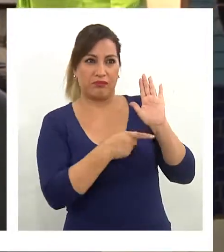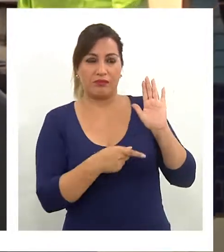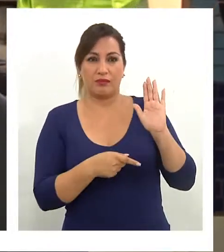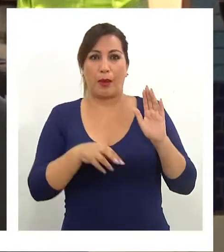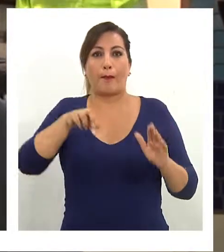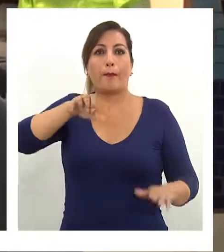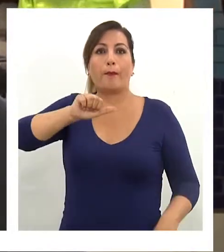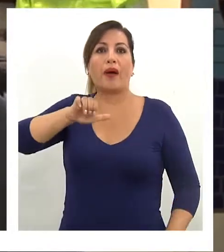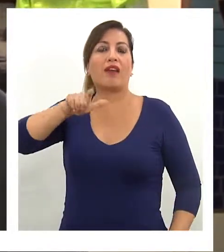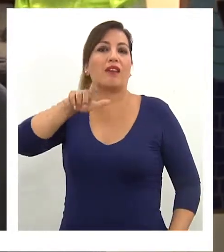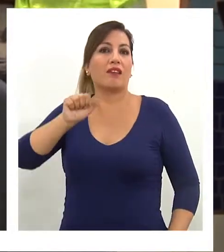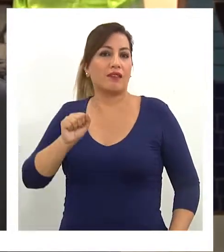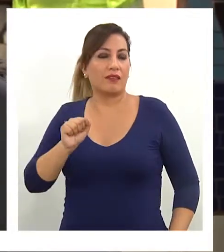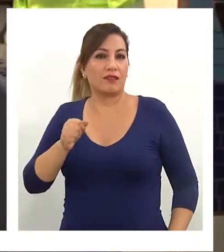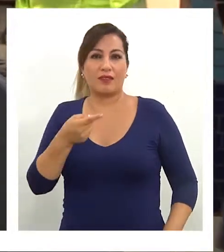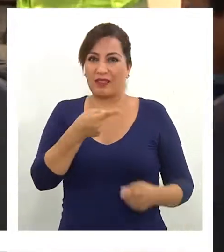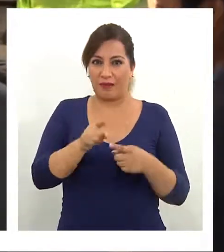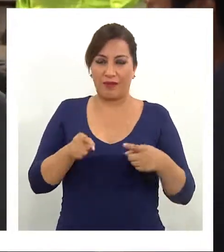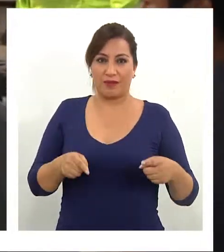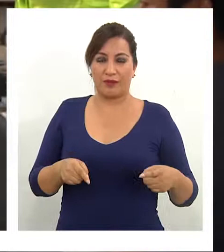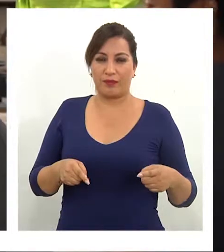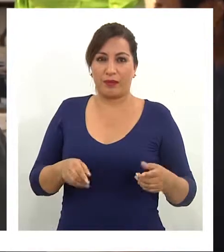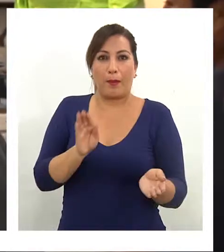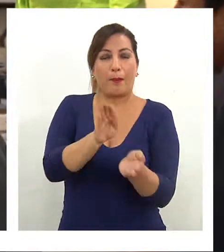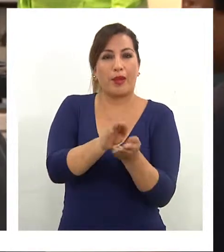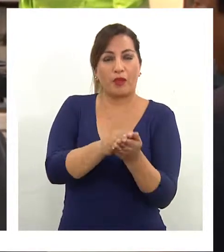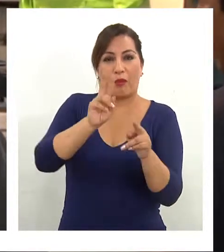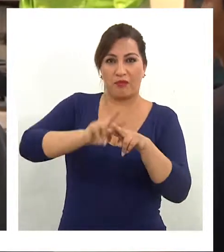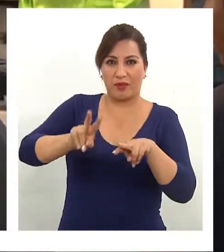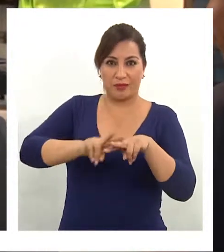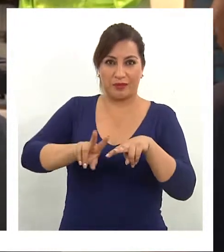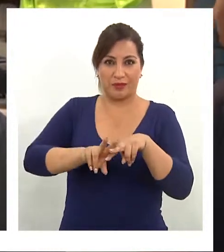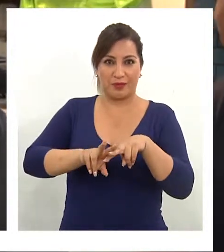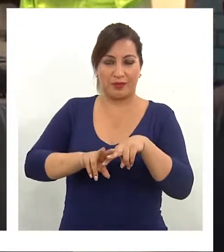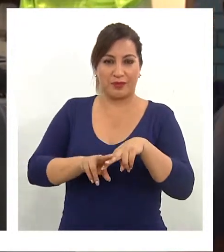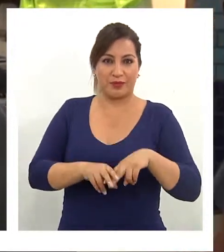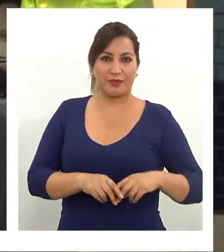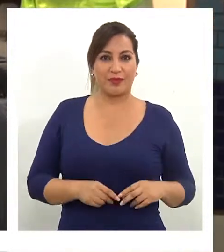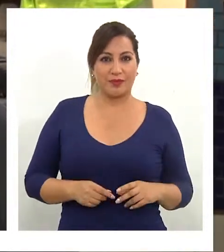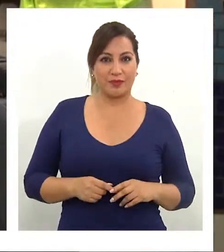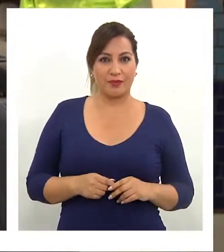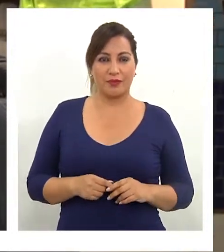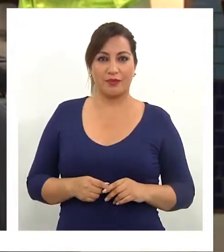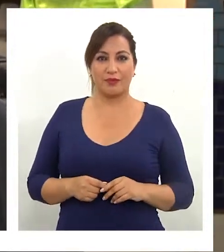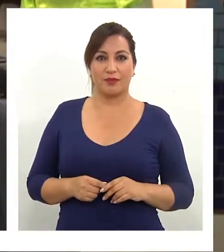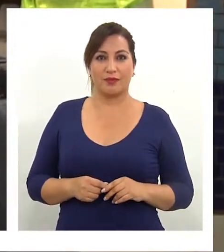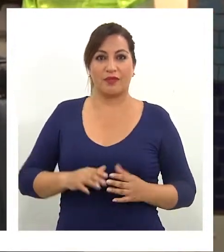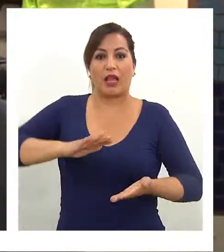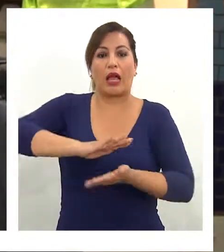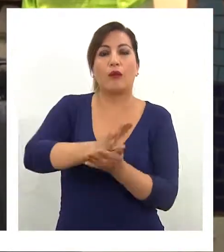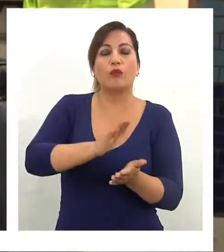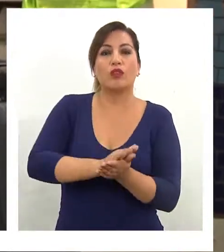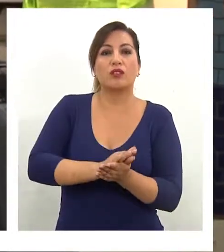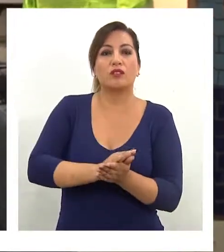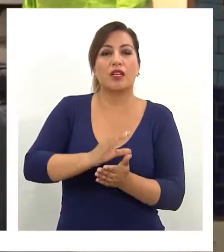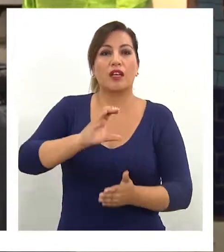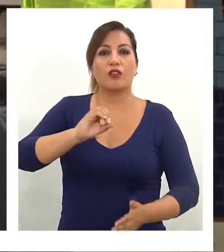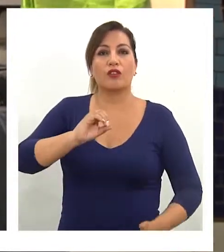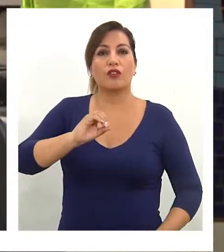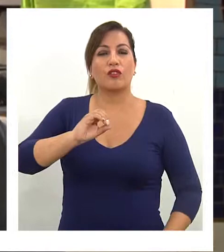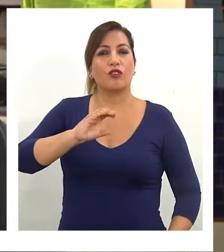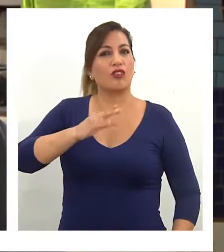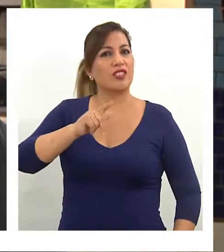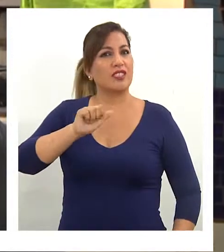sopas de almejas, paellas, hay también mariscos preparados así como hamburguesas de gochayullos,